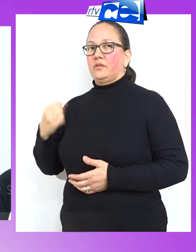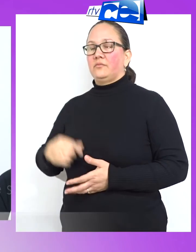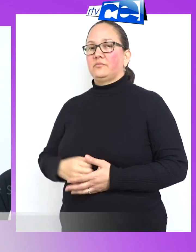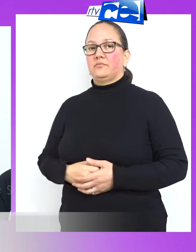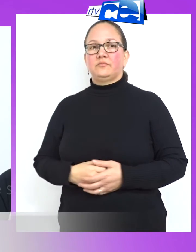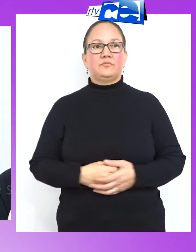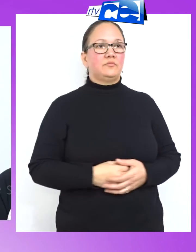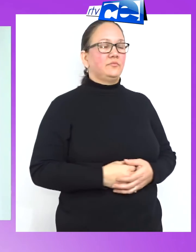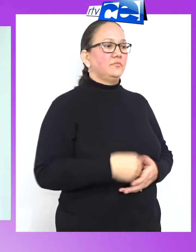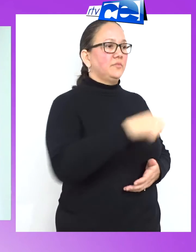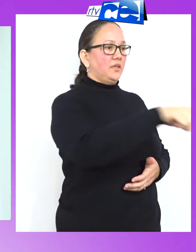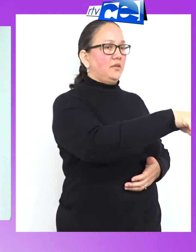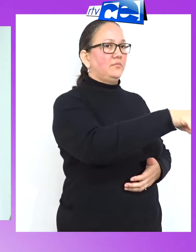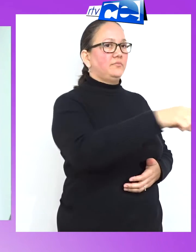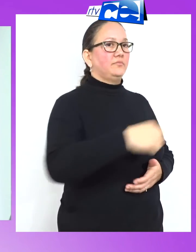Él.